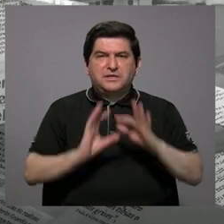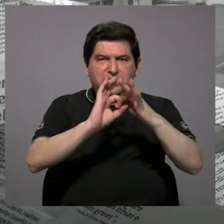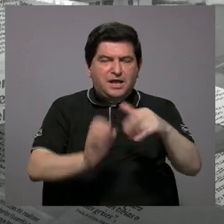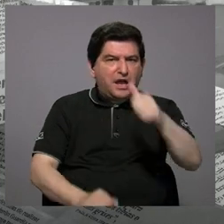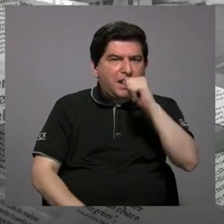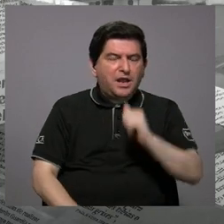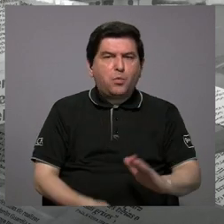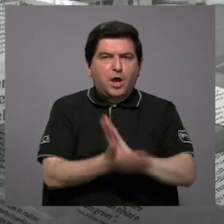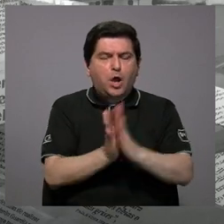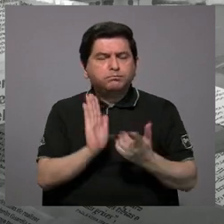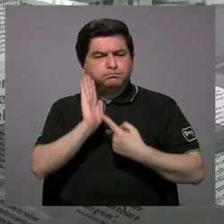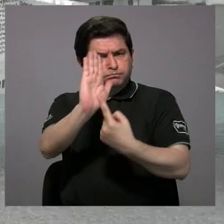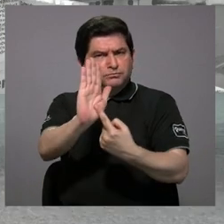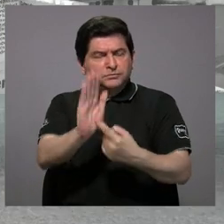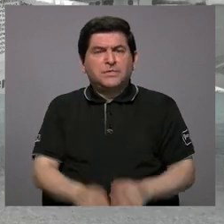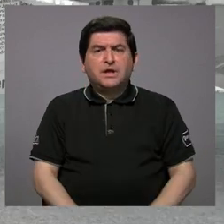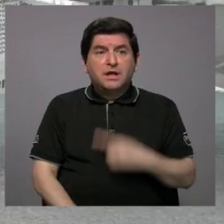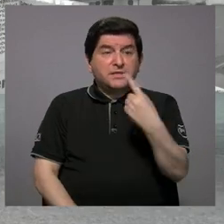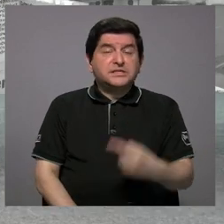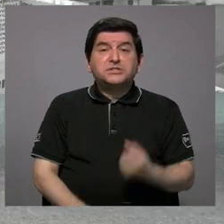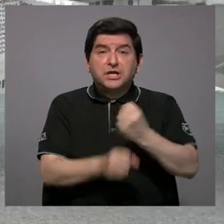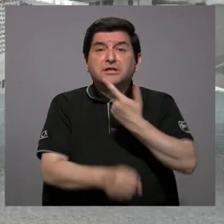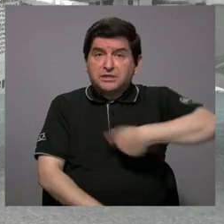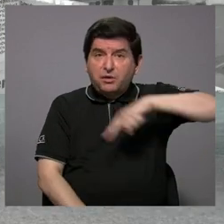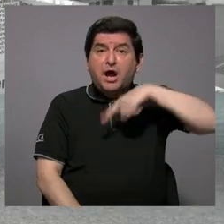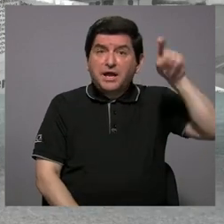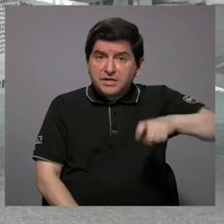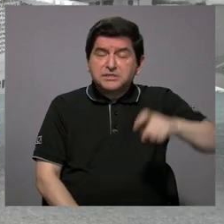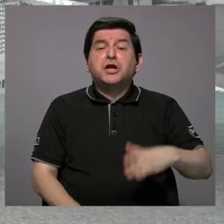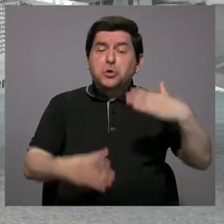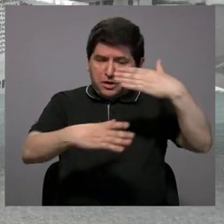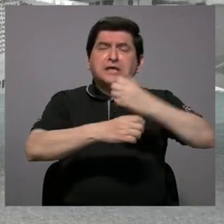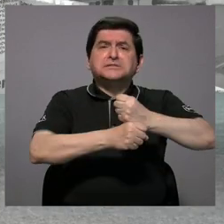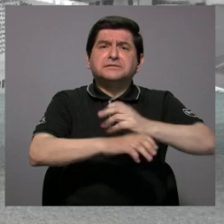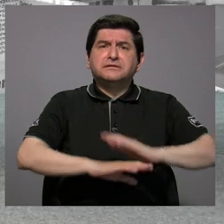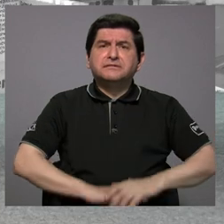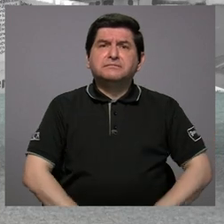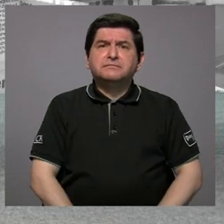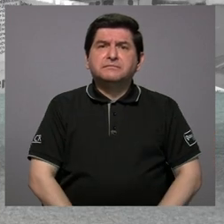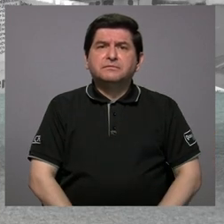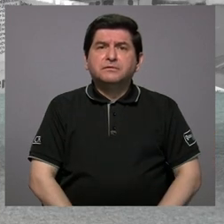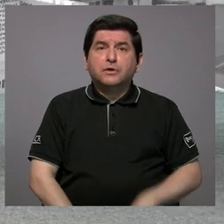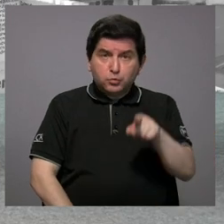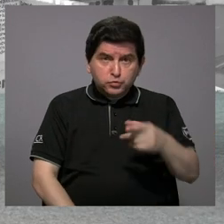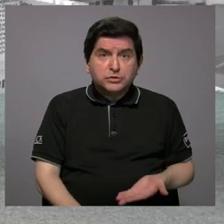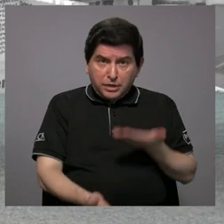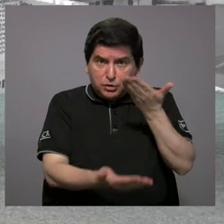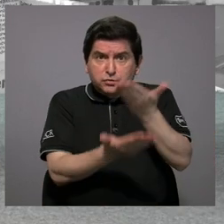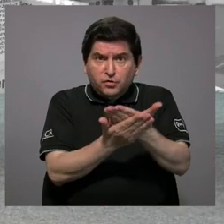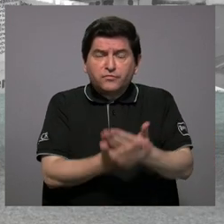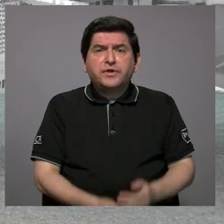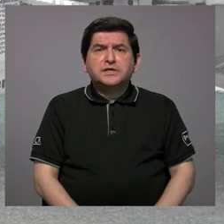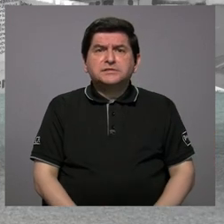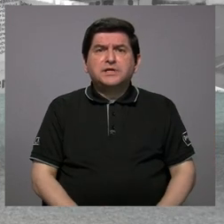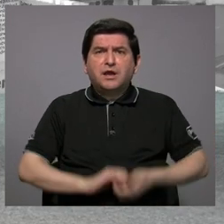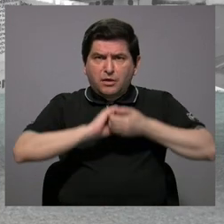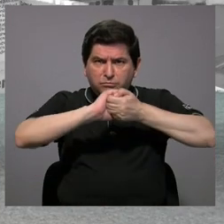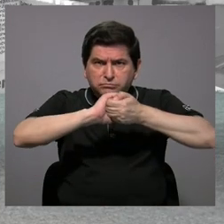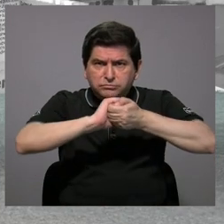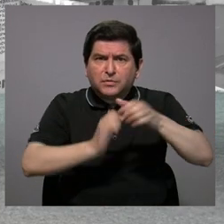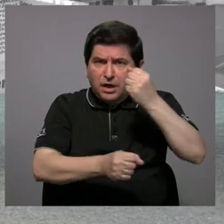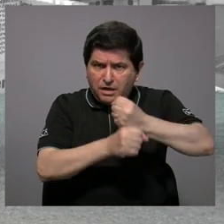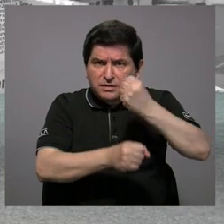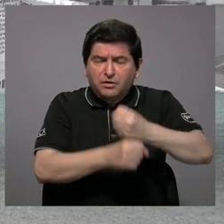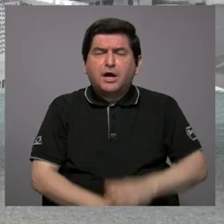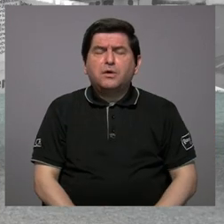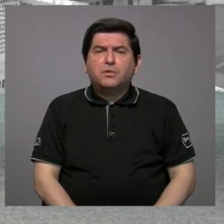necesaria y le dijimos a acueductos si hay que ir a volar pala, lo vamos a hacer. O sea, ustedes se ofrecen inclusive a colaborar. Por supuesto,